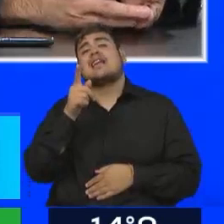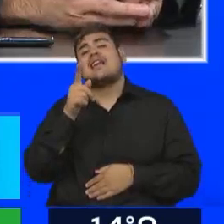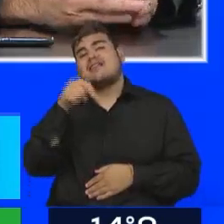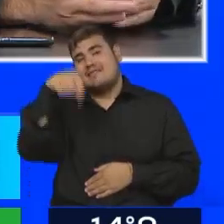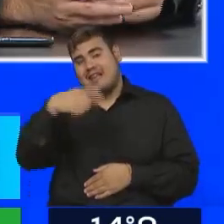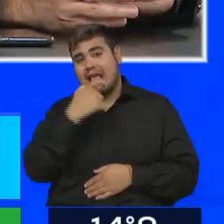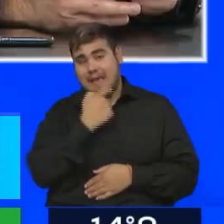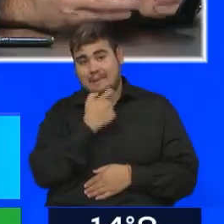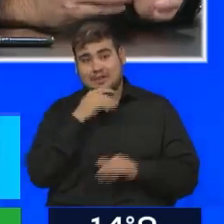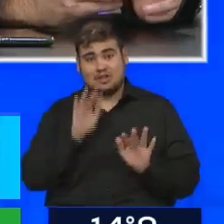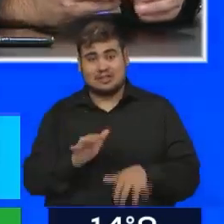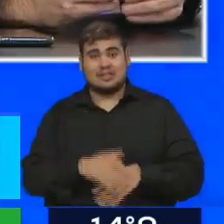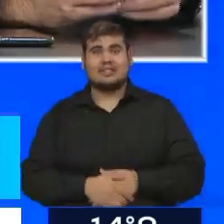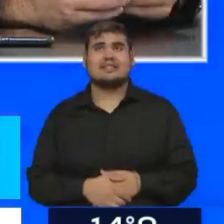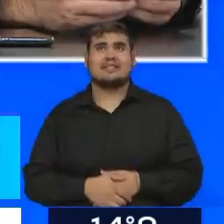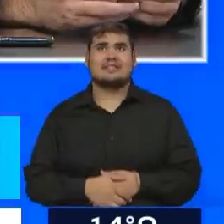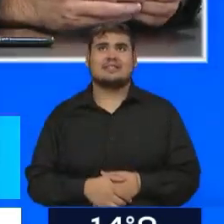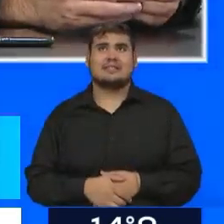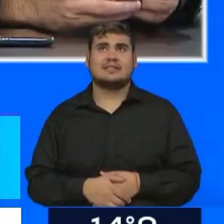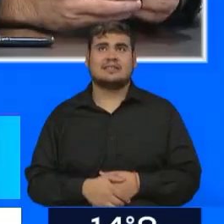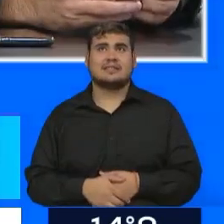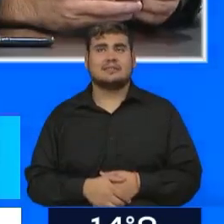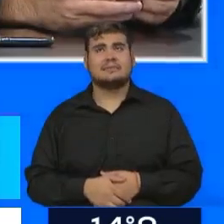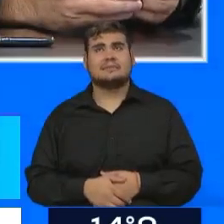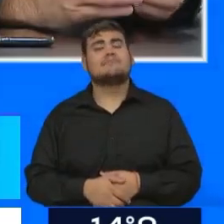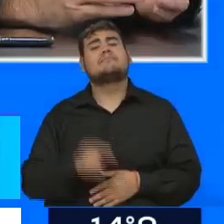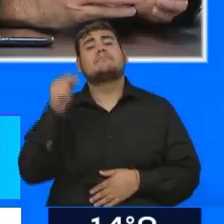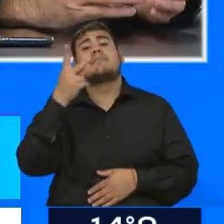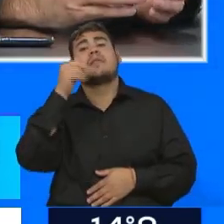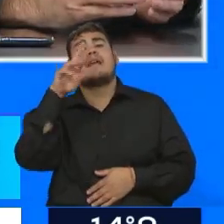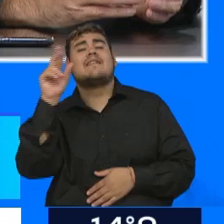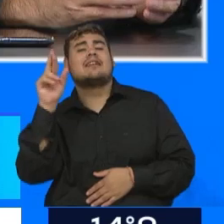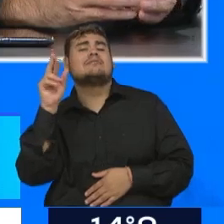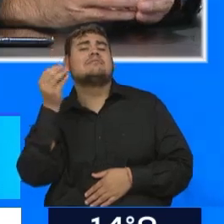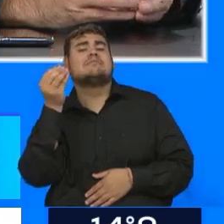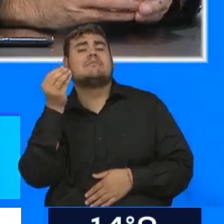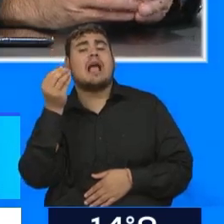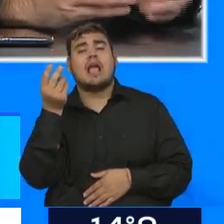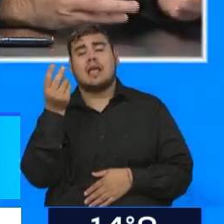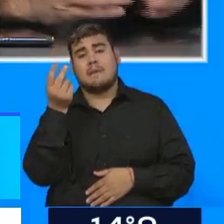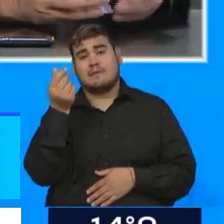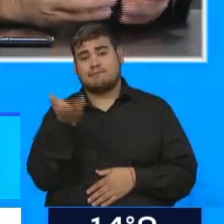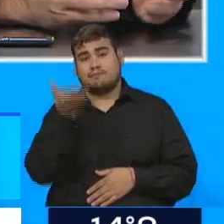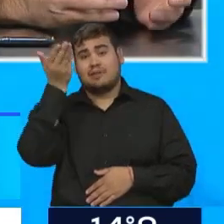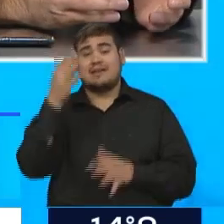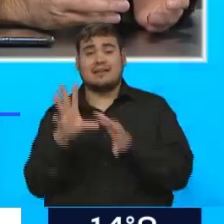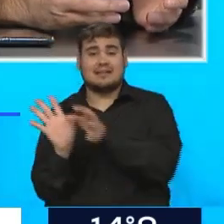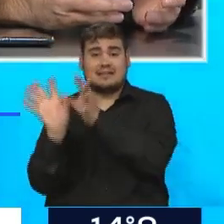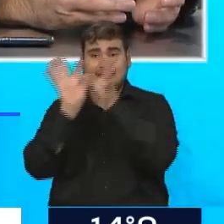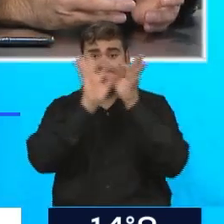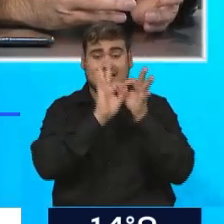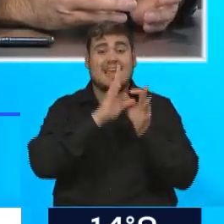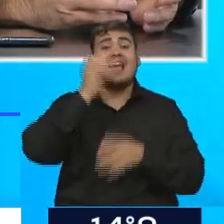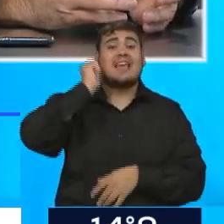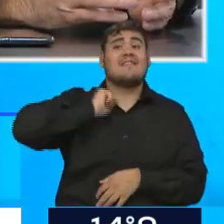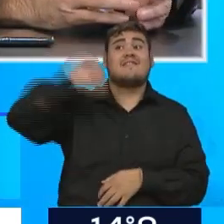la provincia, va a estar muy asociado con la inflación acumulada de los